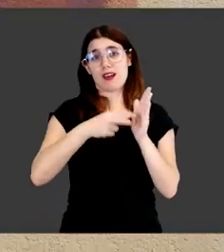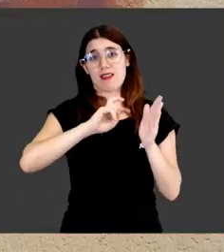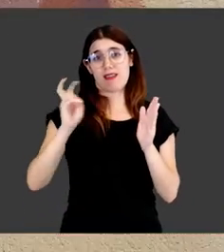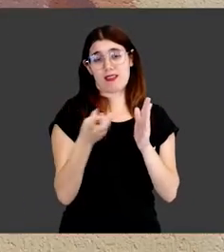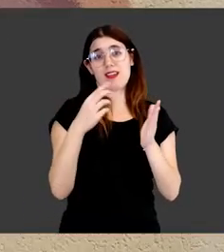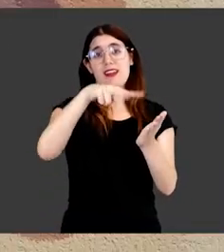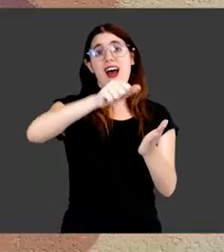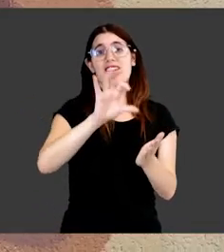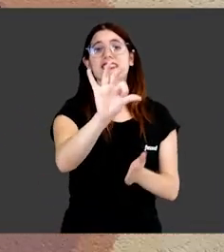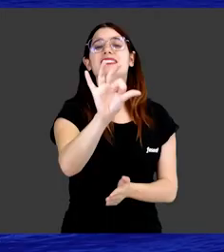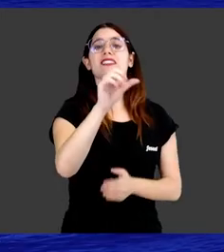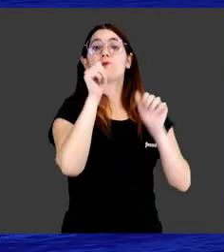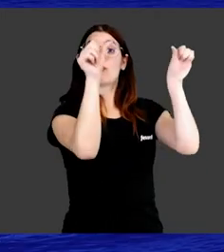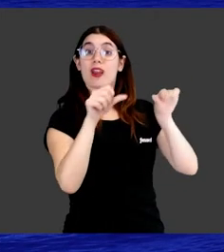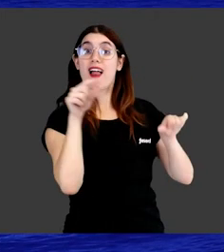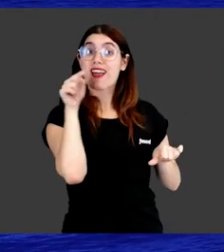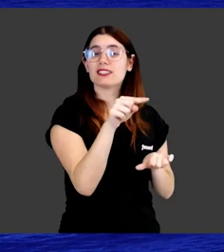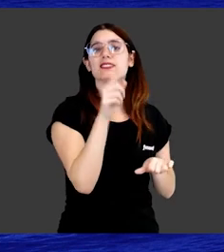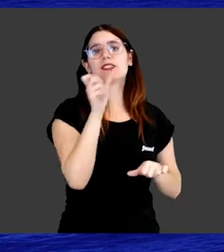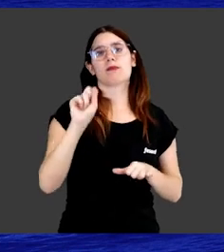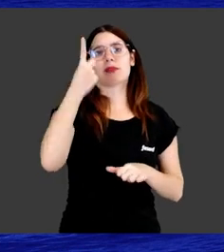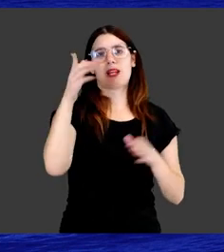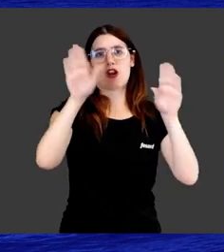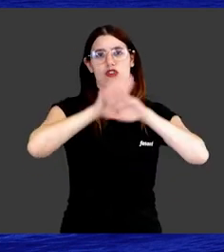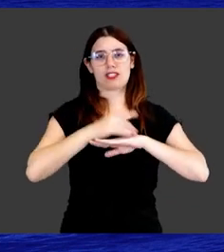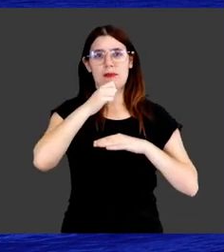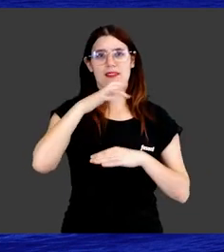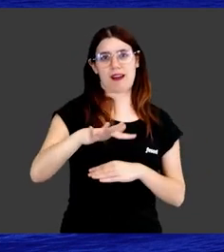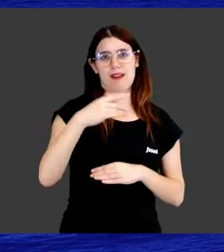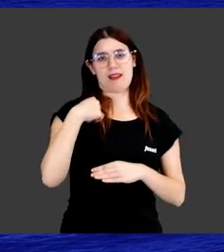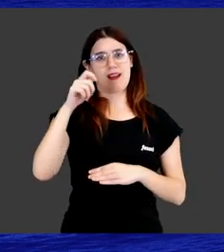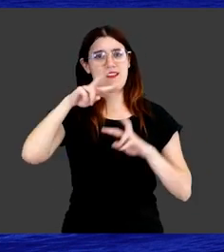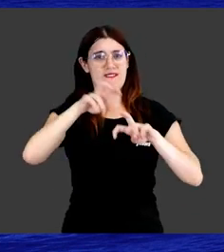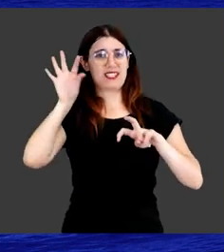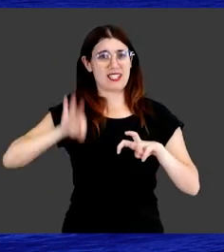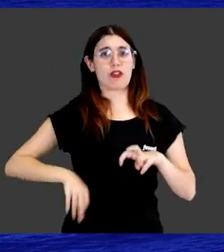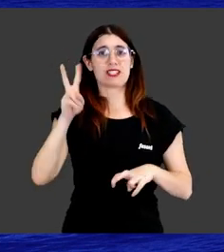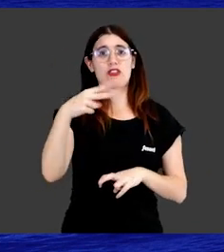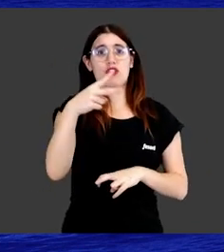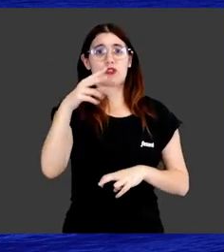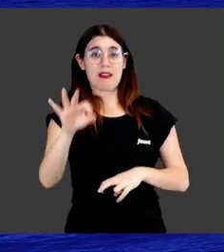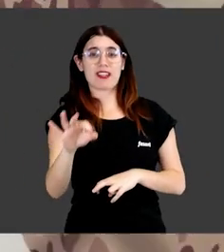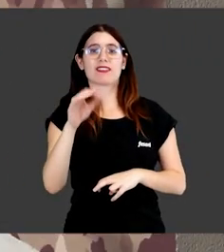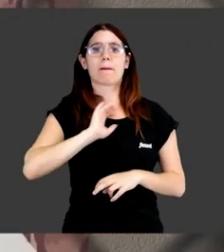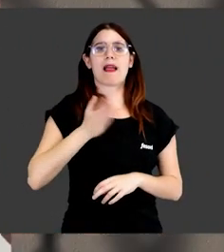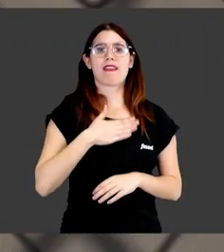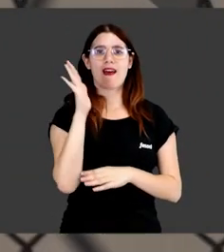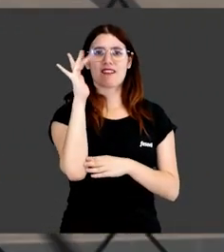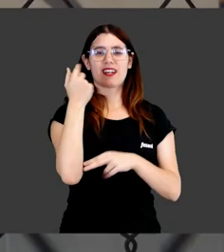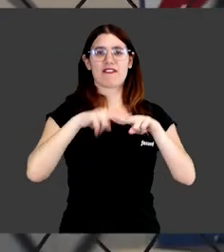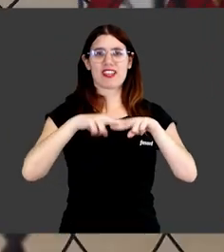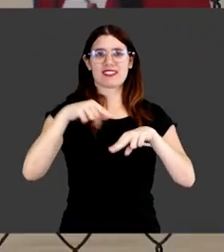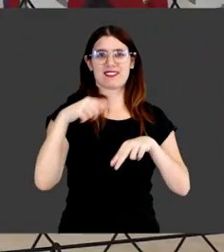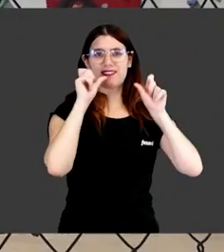tributo a Dolors Corella se ha presentado en el marco de la primera noche mediterránea de las investigadoras, la MedNight 2020, que celebrará mañana viernes